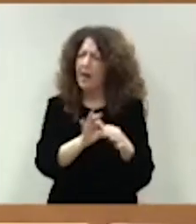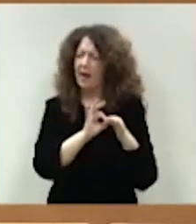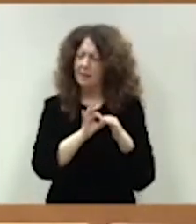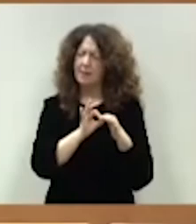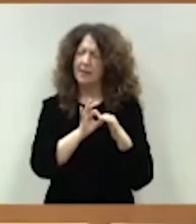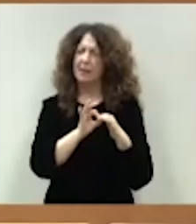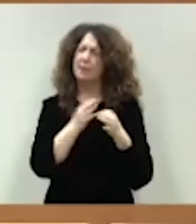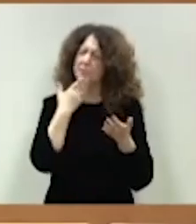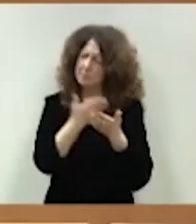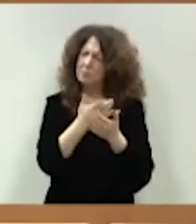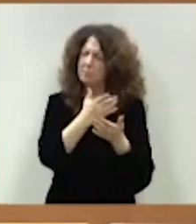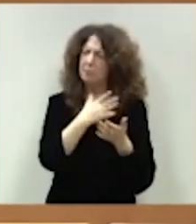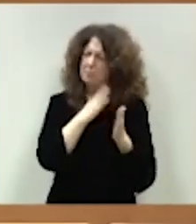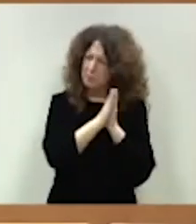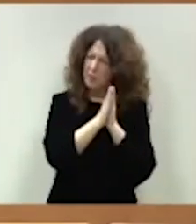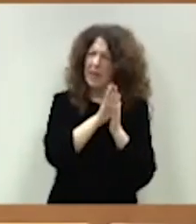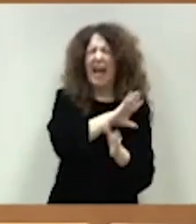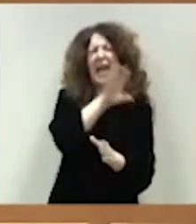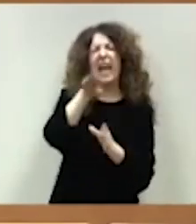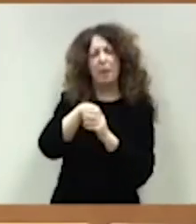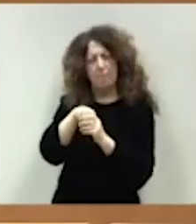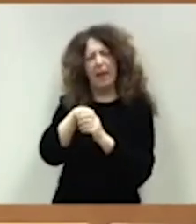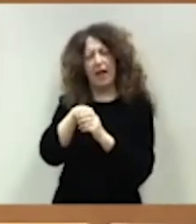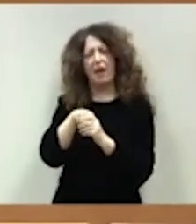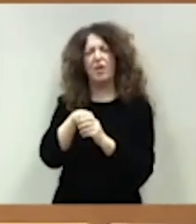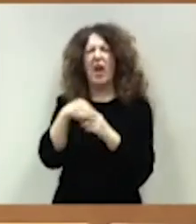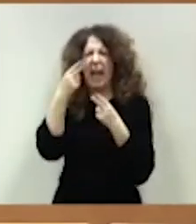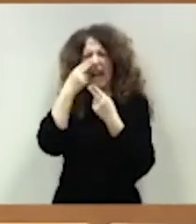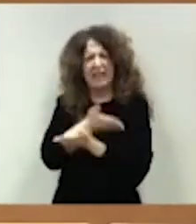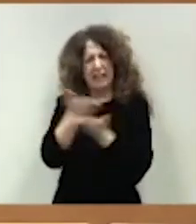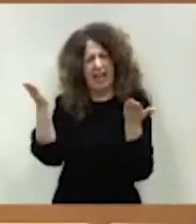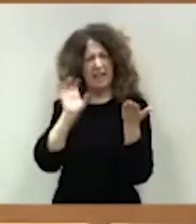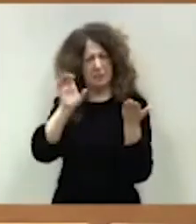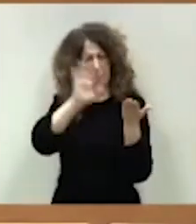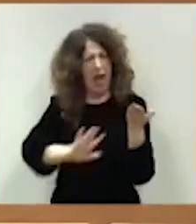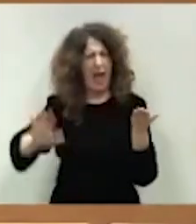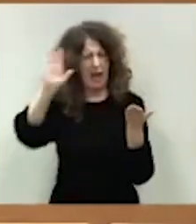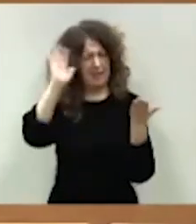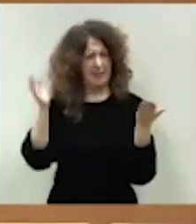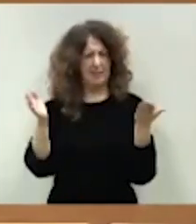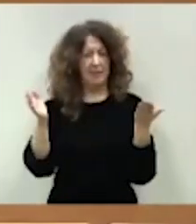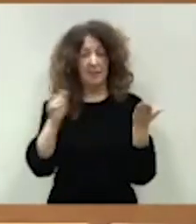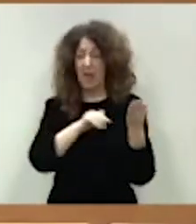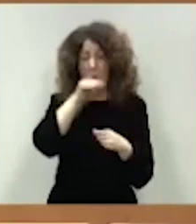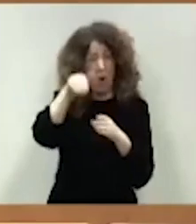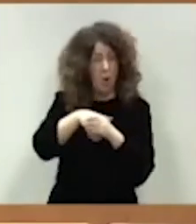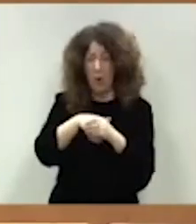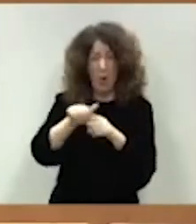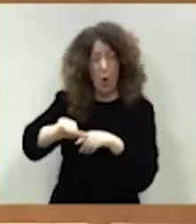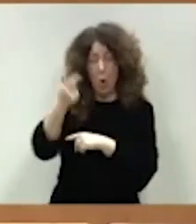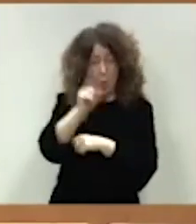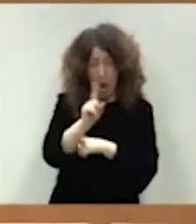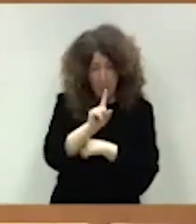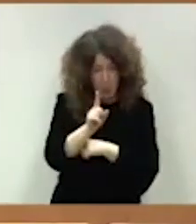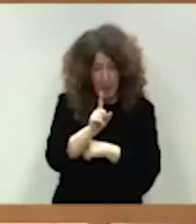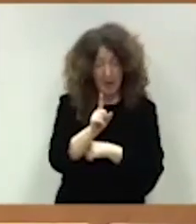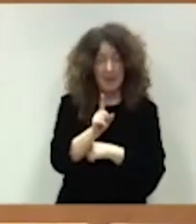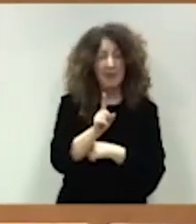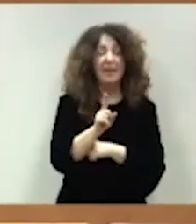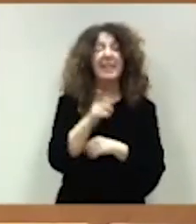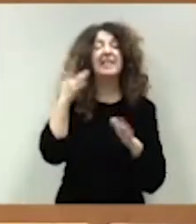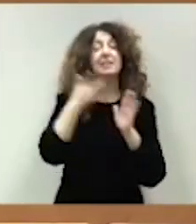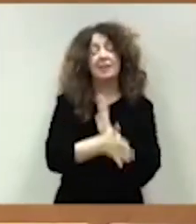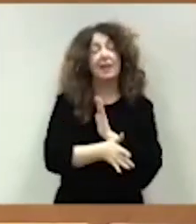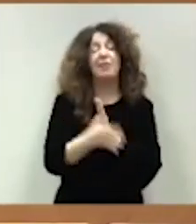una implicación con el interés general del país. no aprobar hoy estos objetivos de estabilidad es